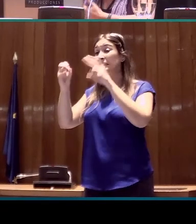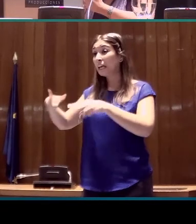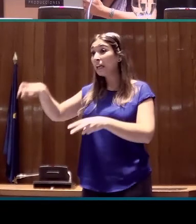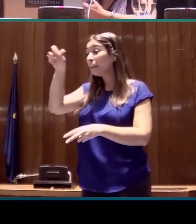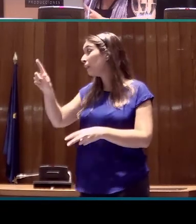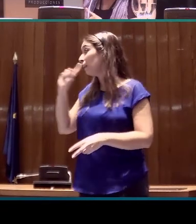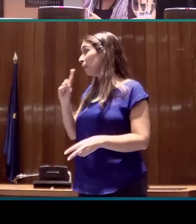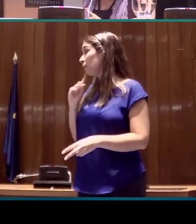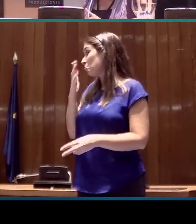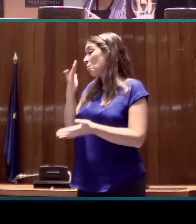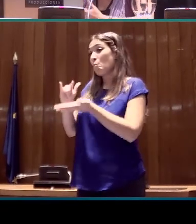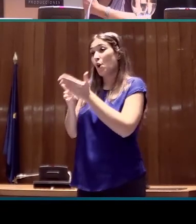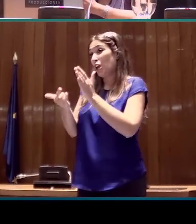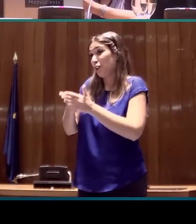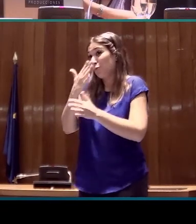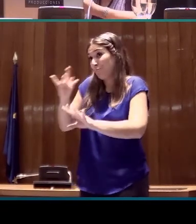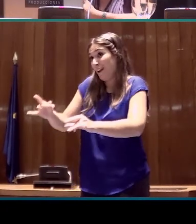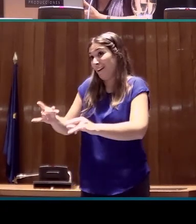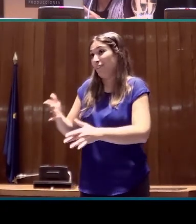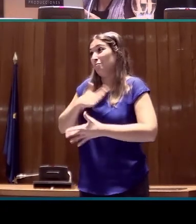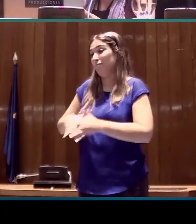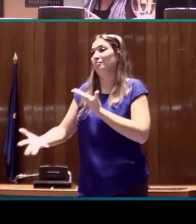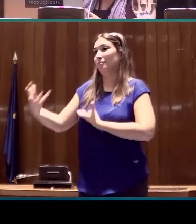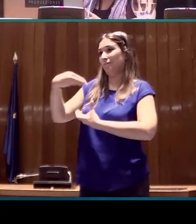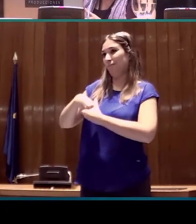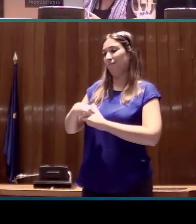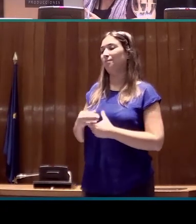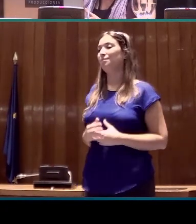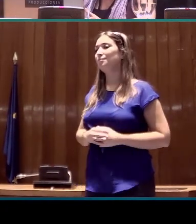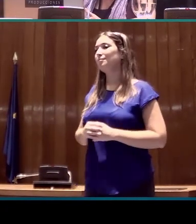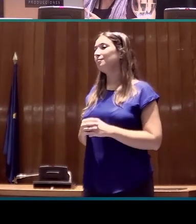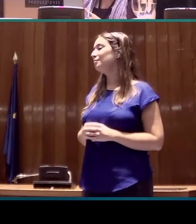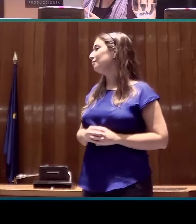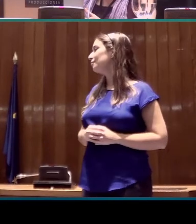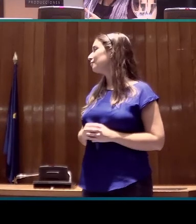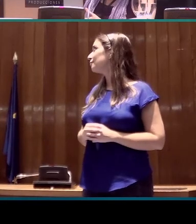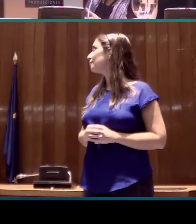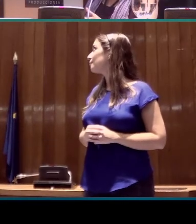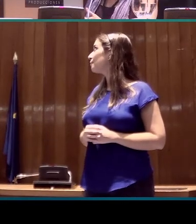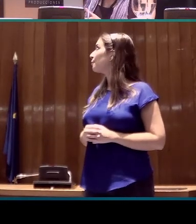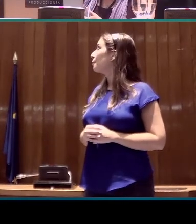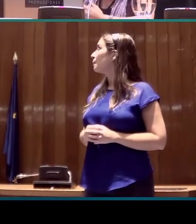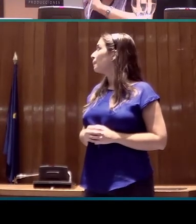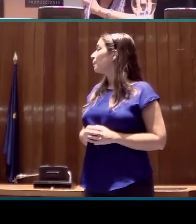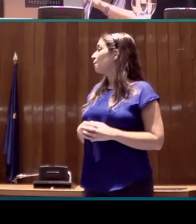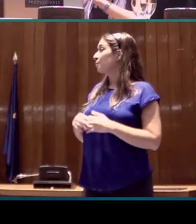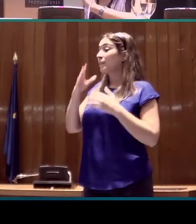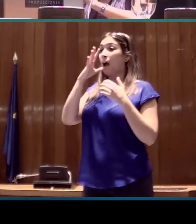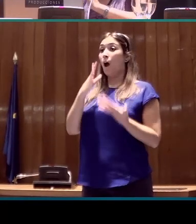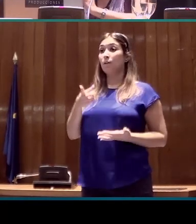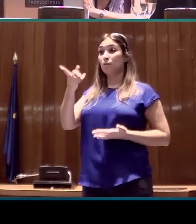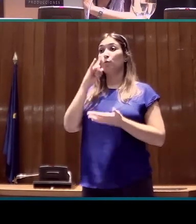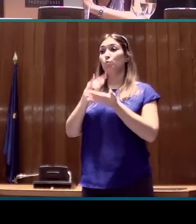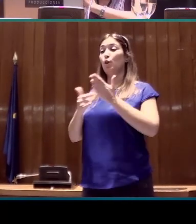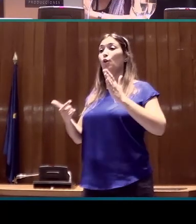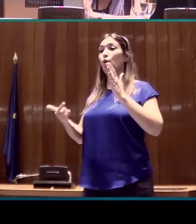el proyecto no tendría ningún tipo de sentido, no se podría hacer. y actualmente este proyecto se está